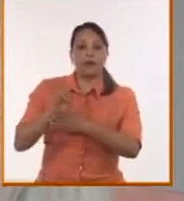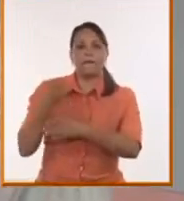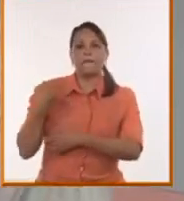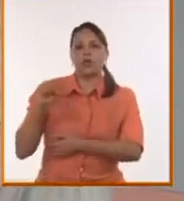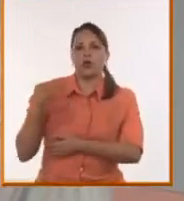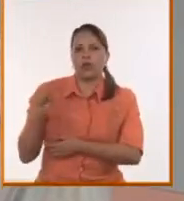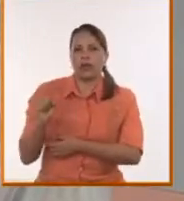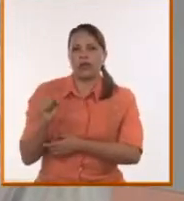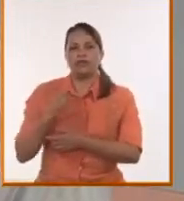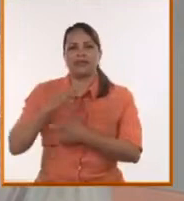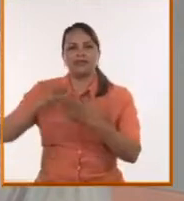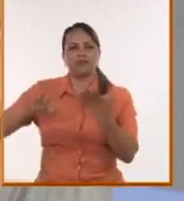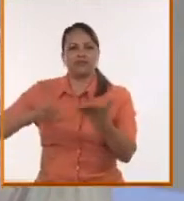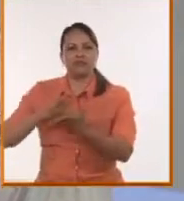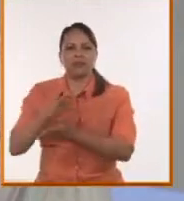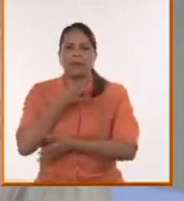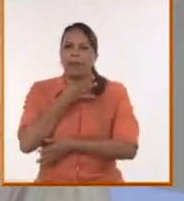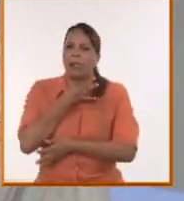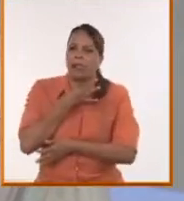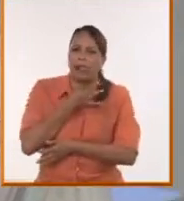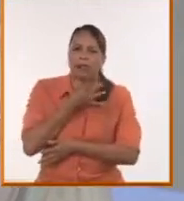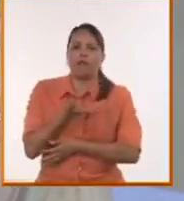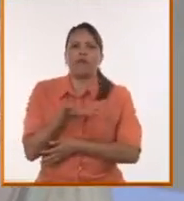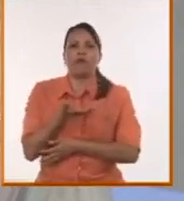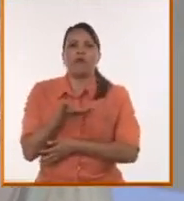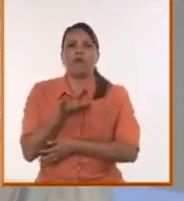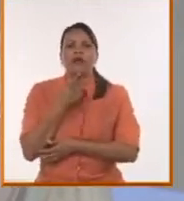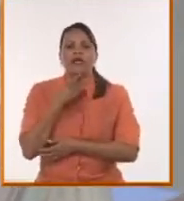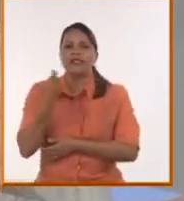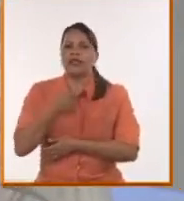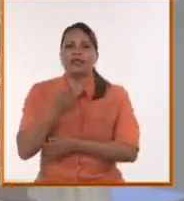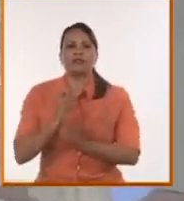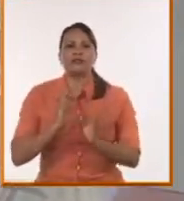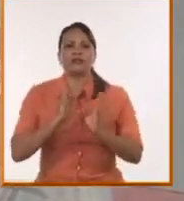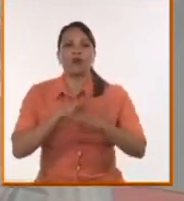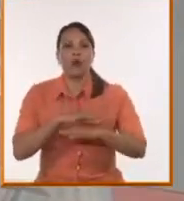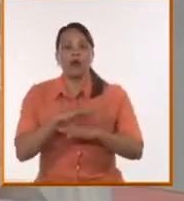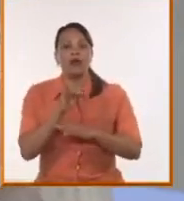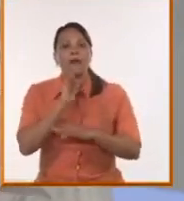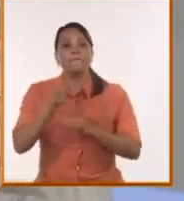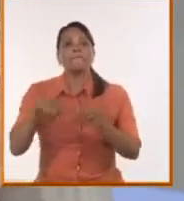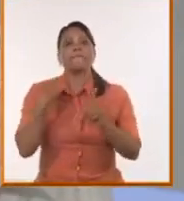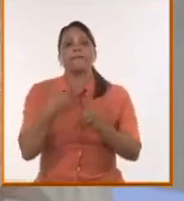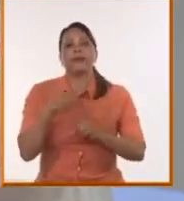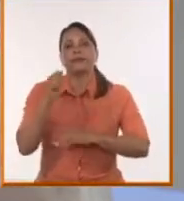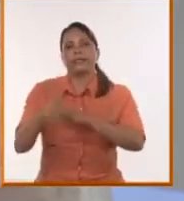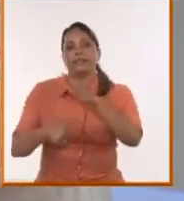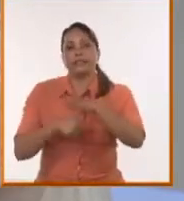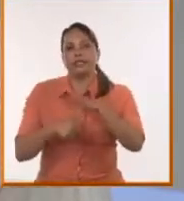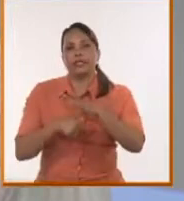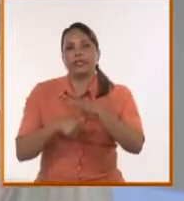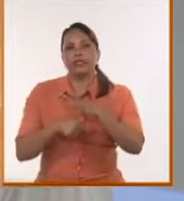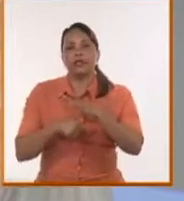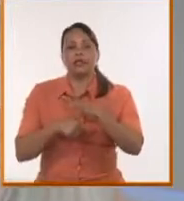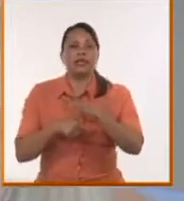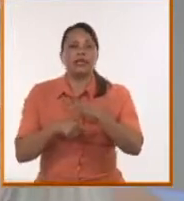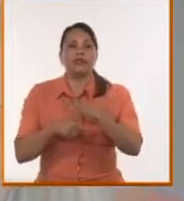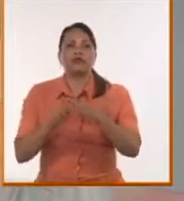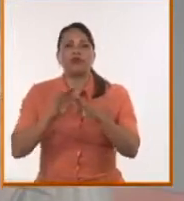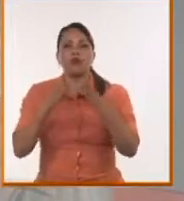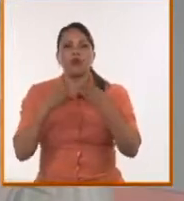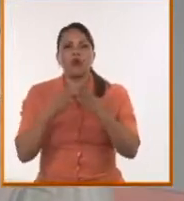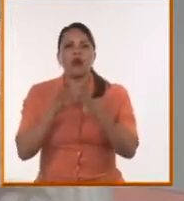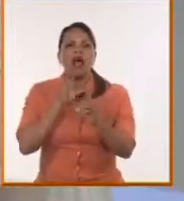inimaginable, empobrecidos, sin acceso a derechos y con un presidente que pasa todo el tiempo en